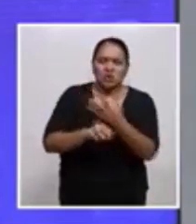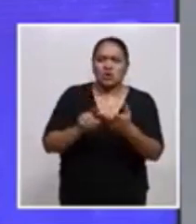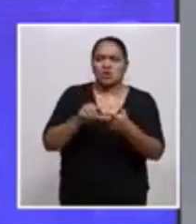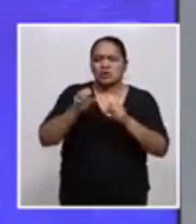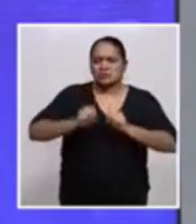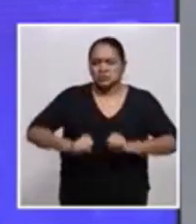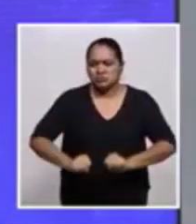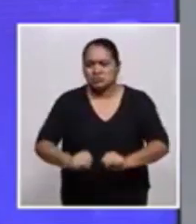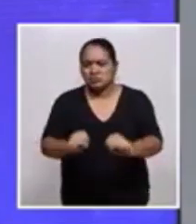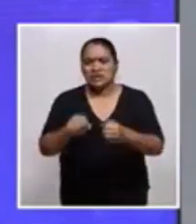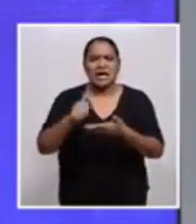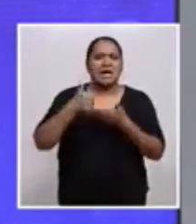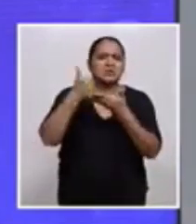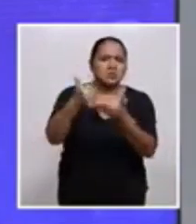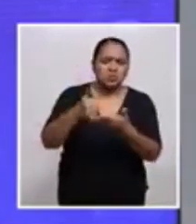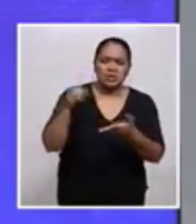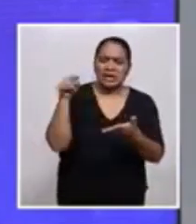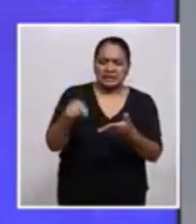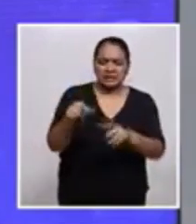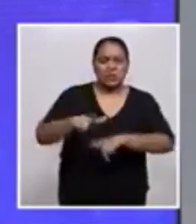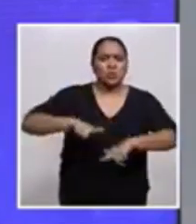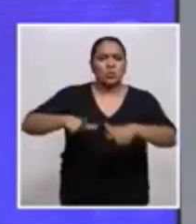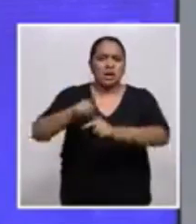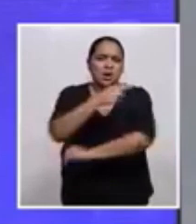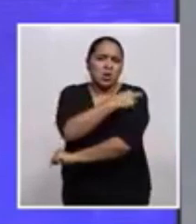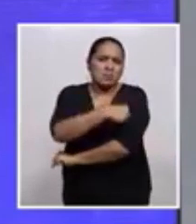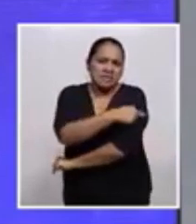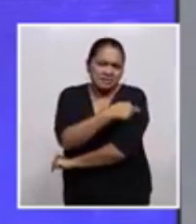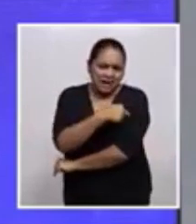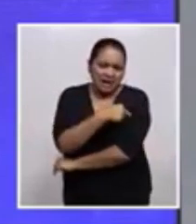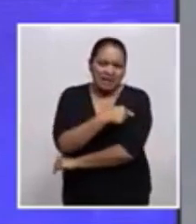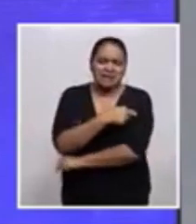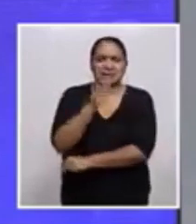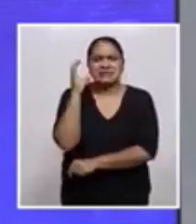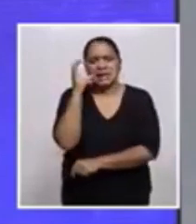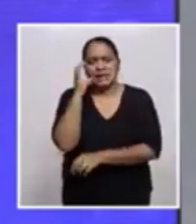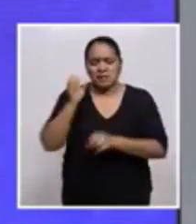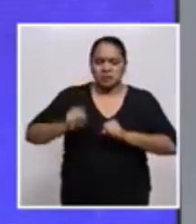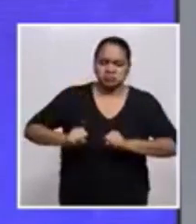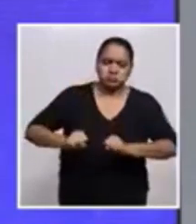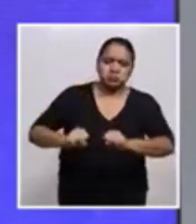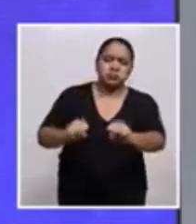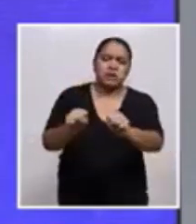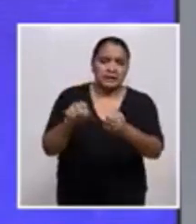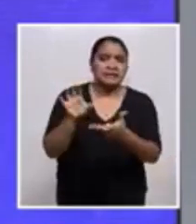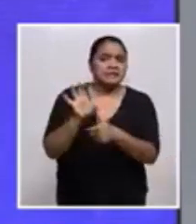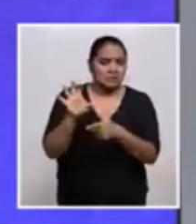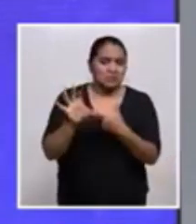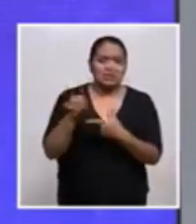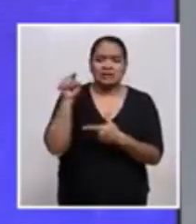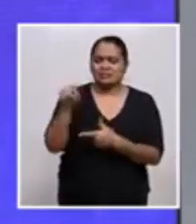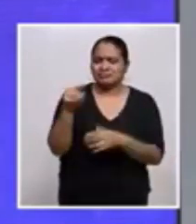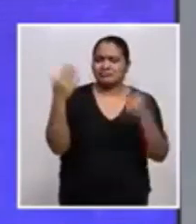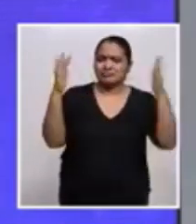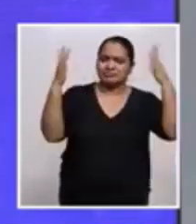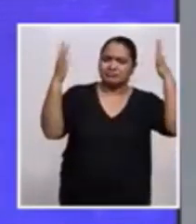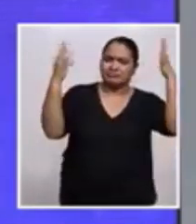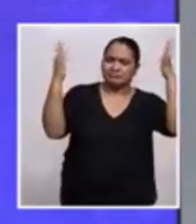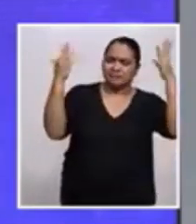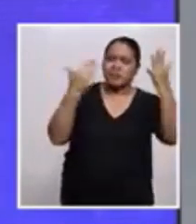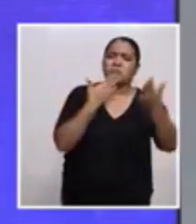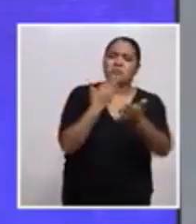a todo el personal de apoyo, a todas las personas que han estado trabajando en las diferentes unidades de salud y en los diferentes hospitales. Nuestro